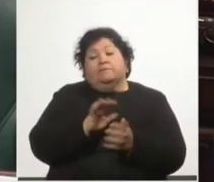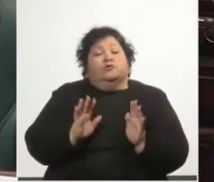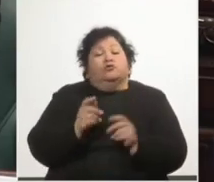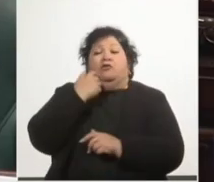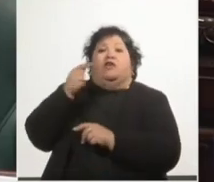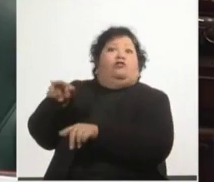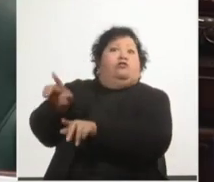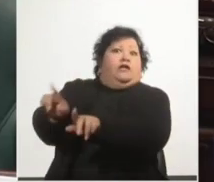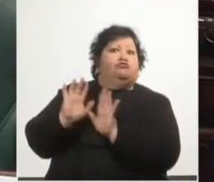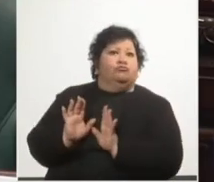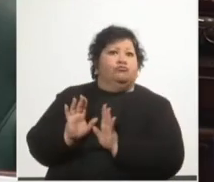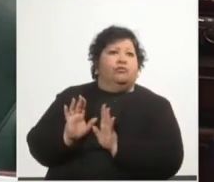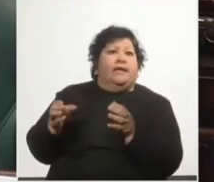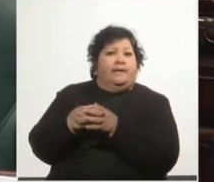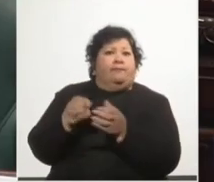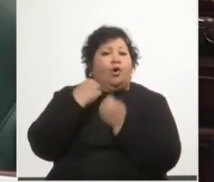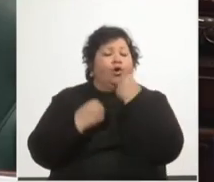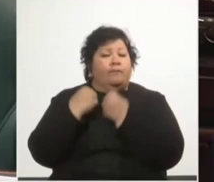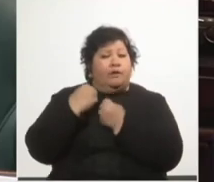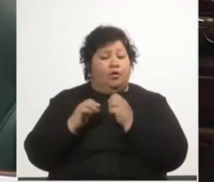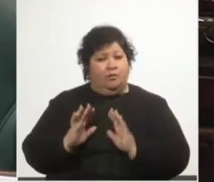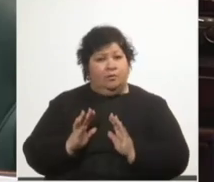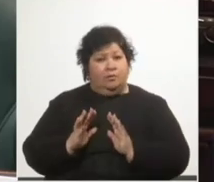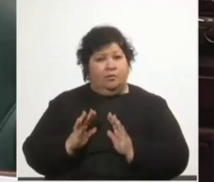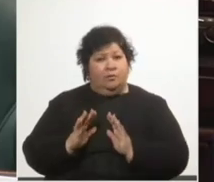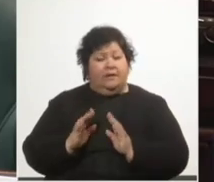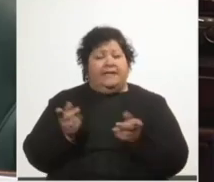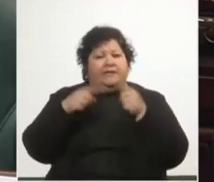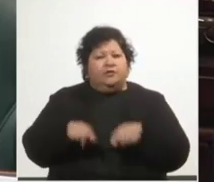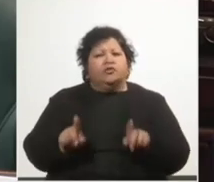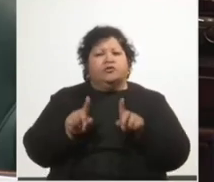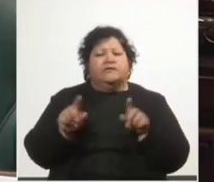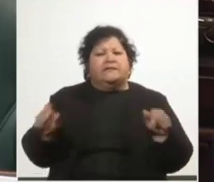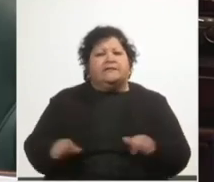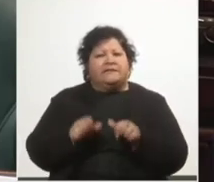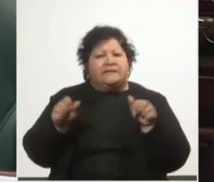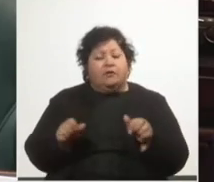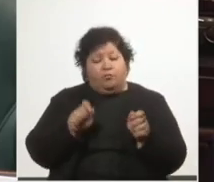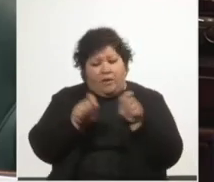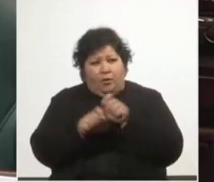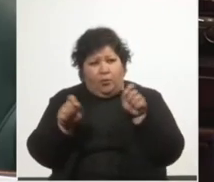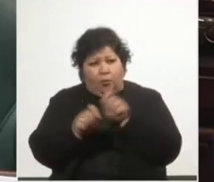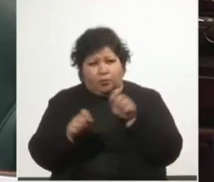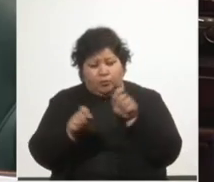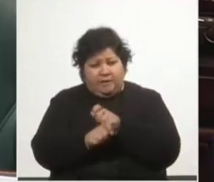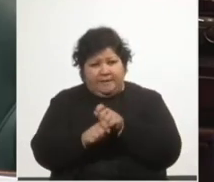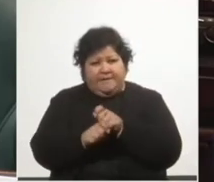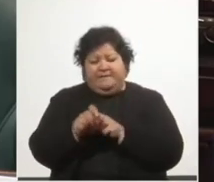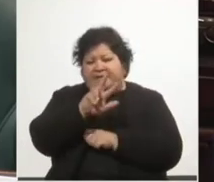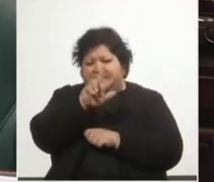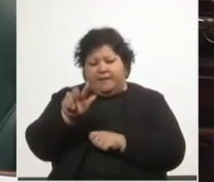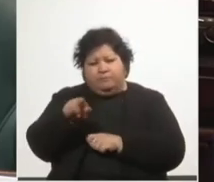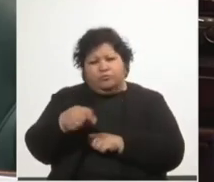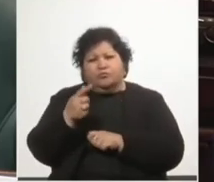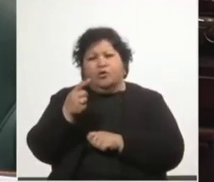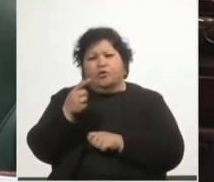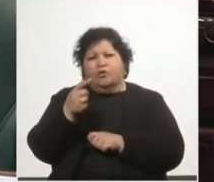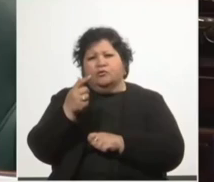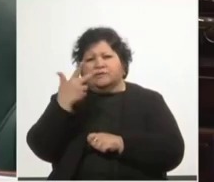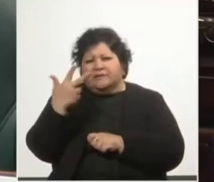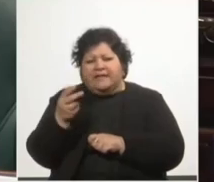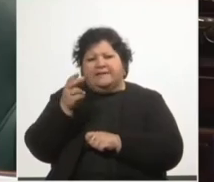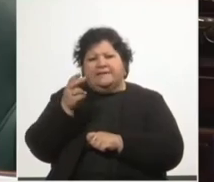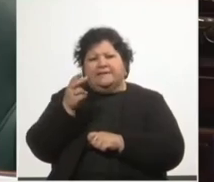realizaron un ajuste retroactivo en sus estimaciones de 2019 de 3.3 puntos del